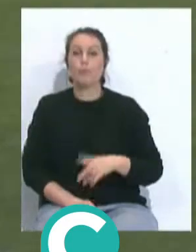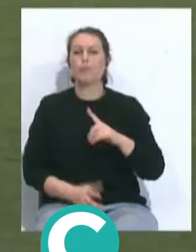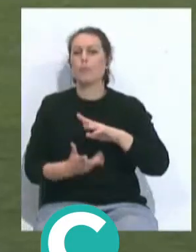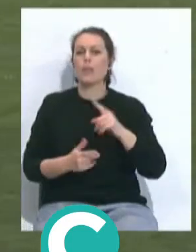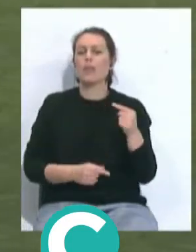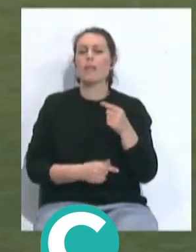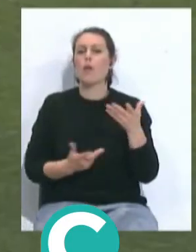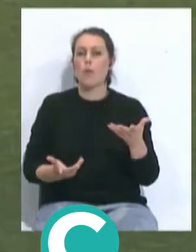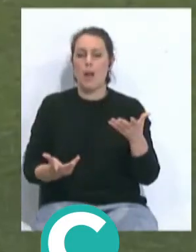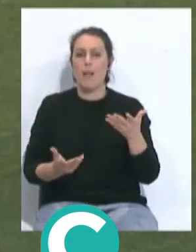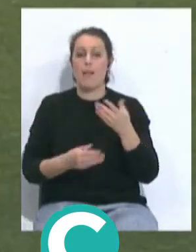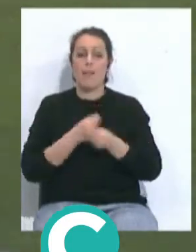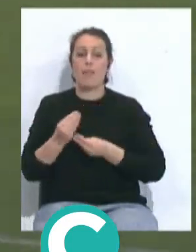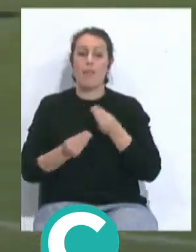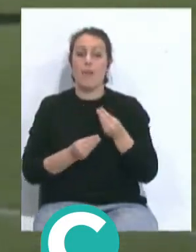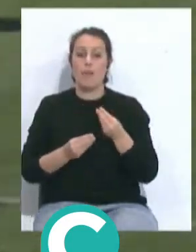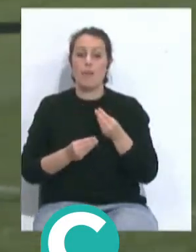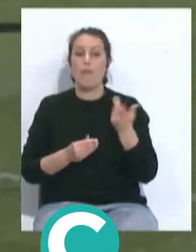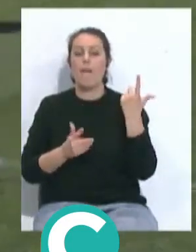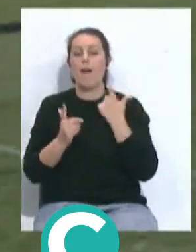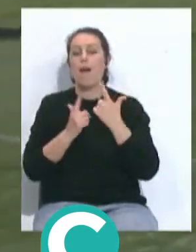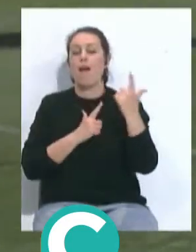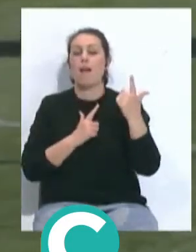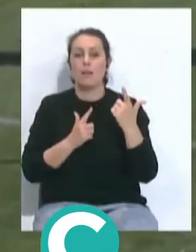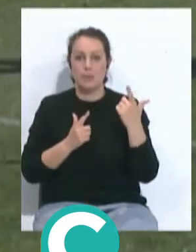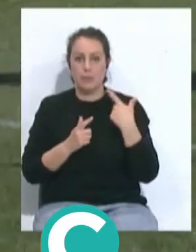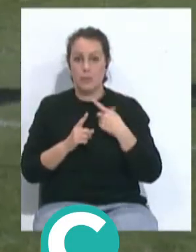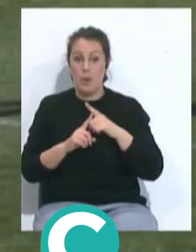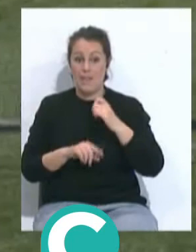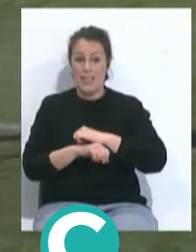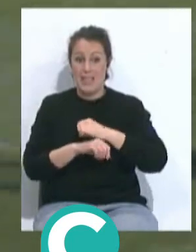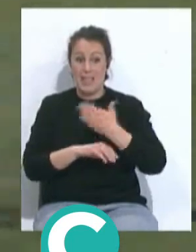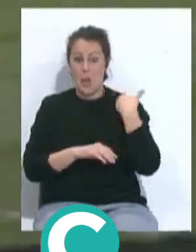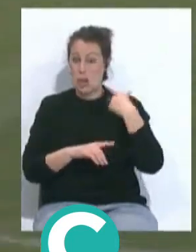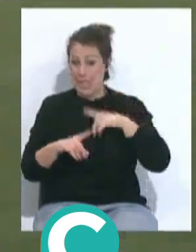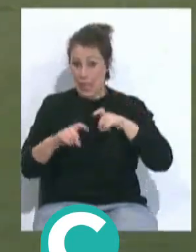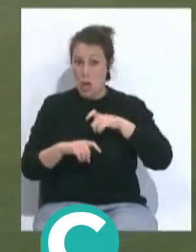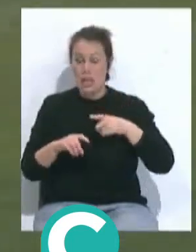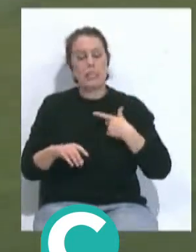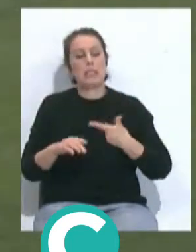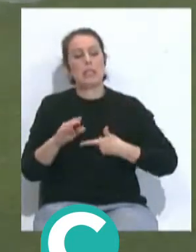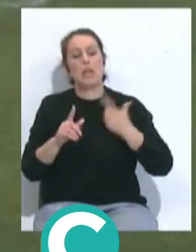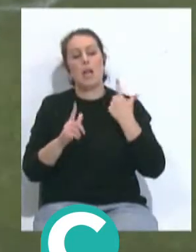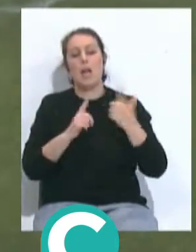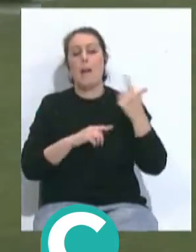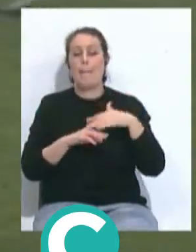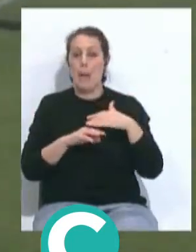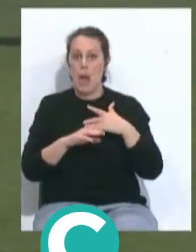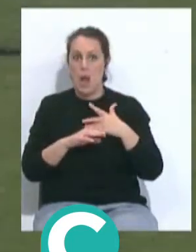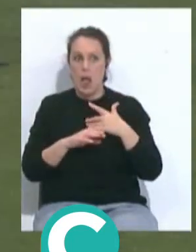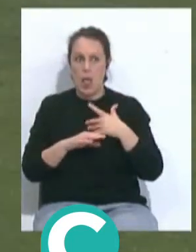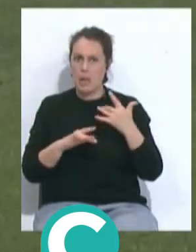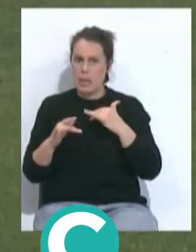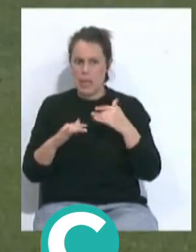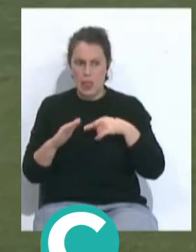noticia fue de que lo que hicieron es hacerlo viajar la ventana anterior de selecciones para no disputar ni un